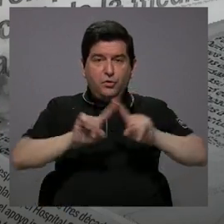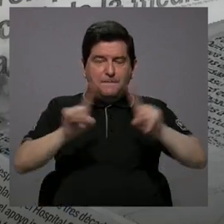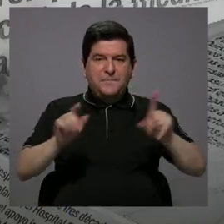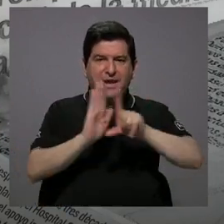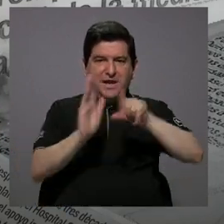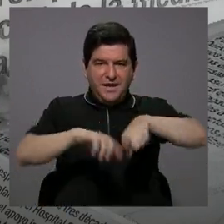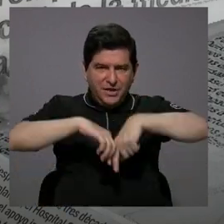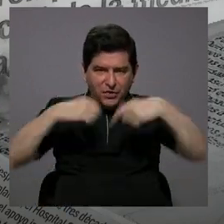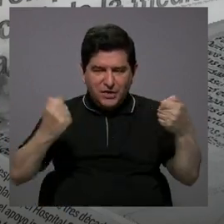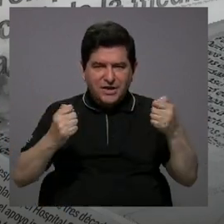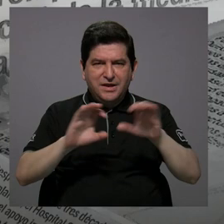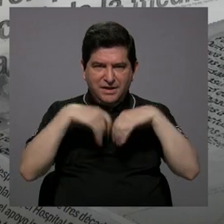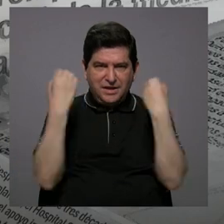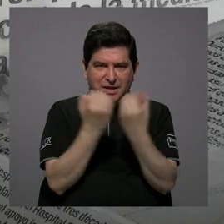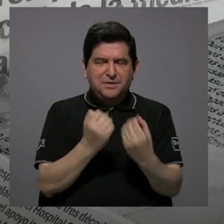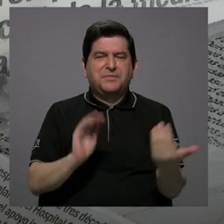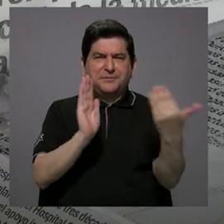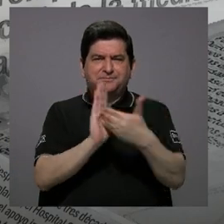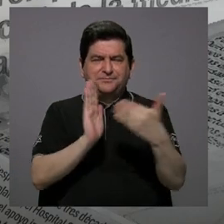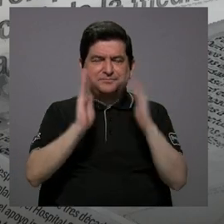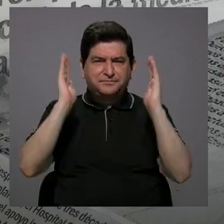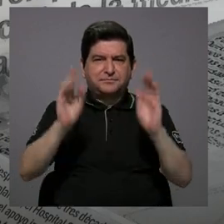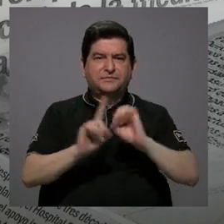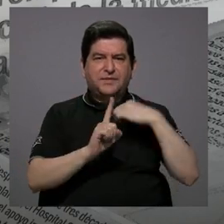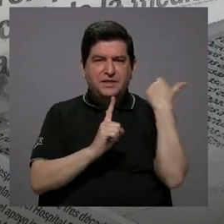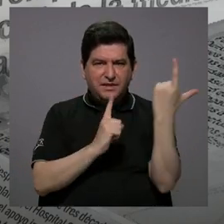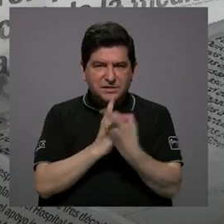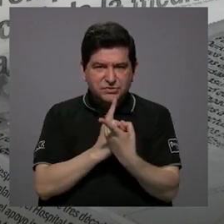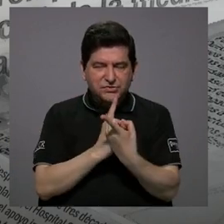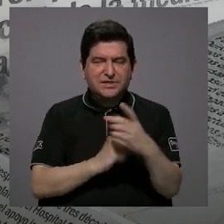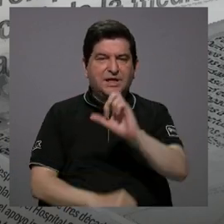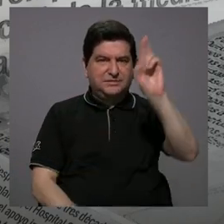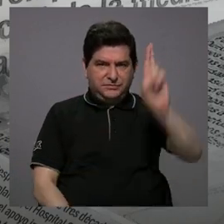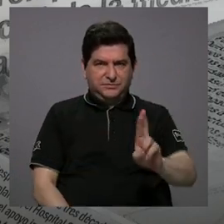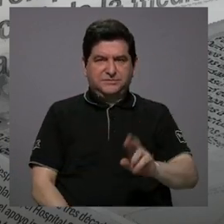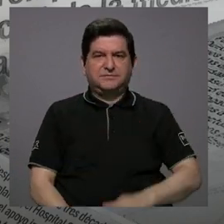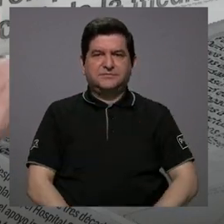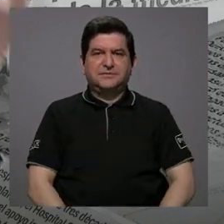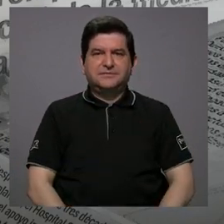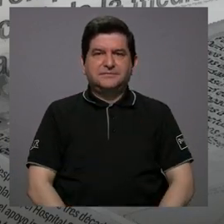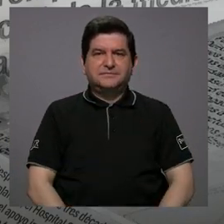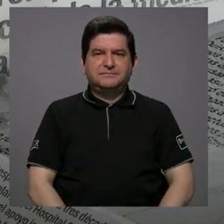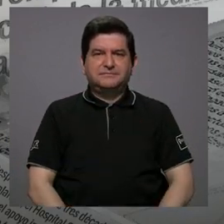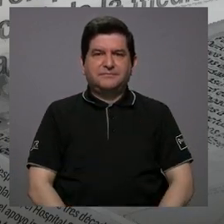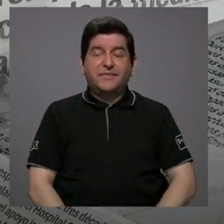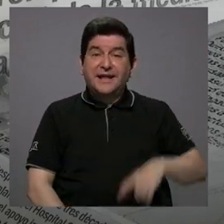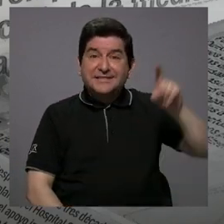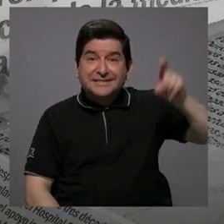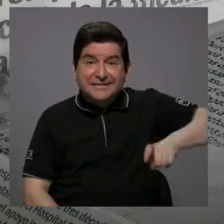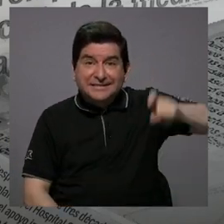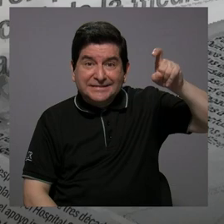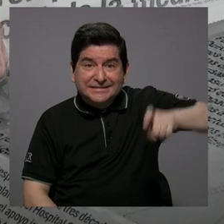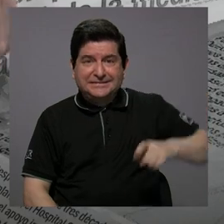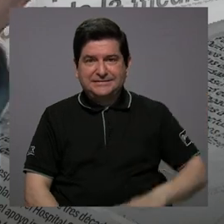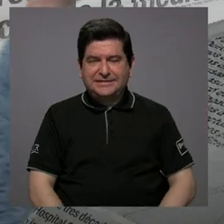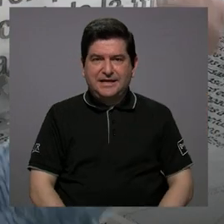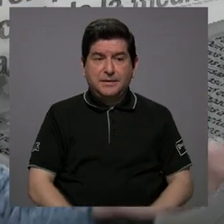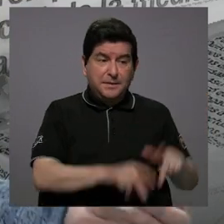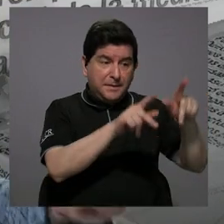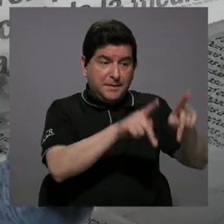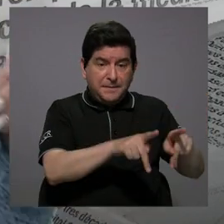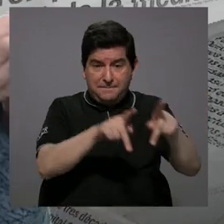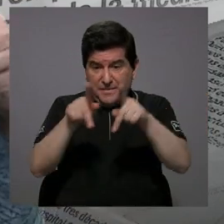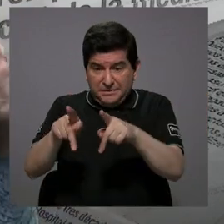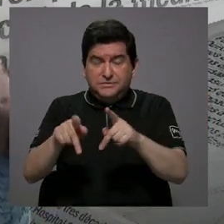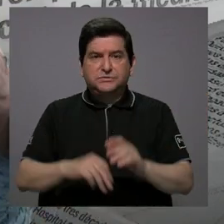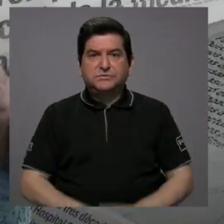organizado le está pasando una factura muy grande a la sociedad en Costa Rica y entonces cuando se necesitan personal